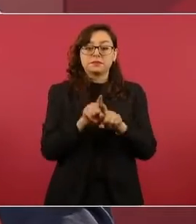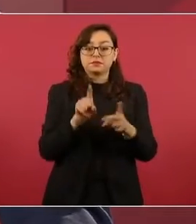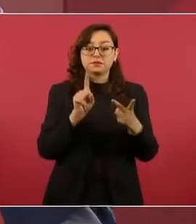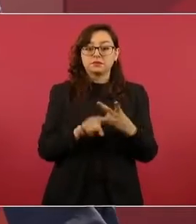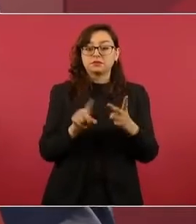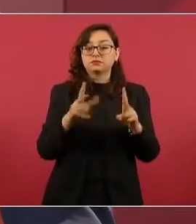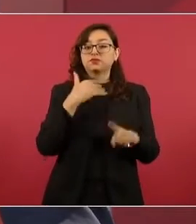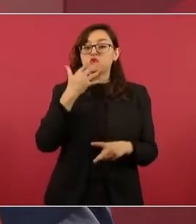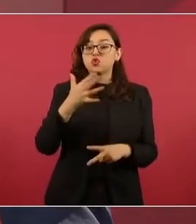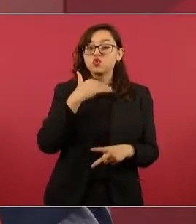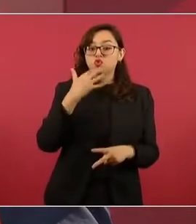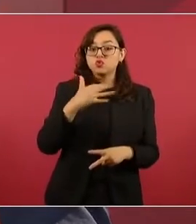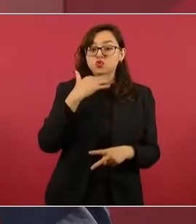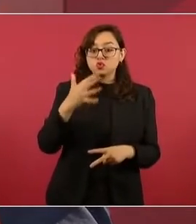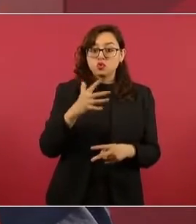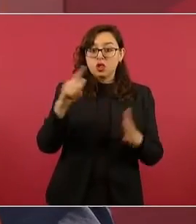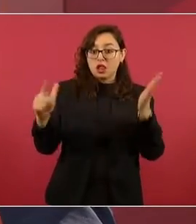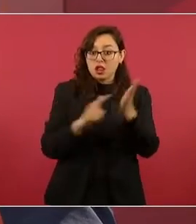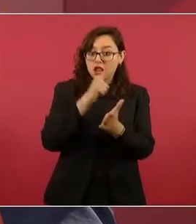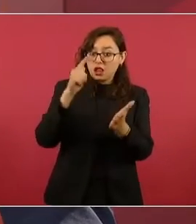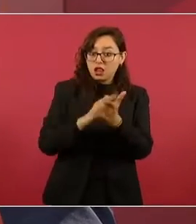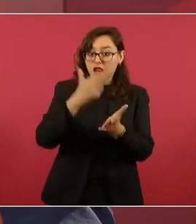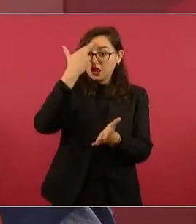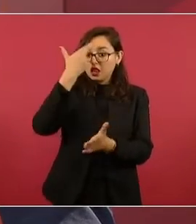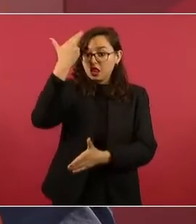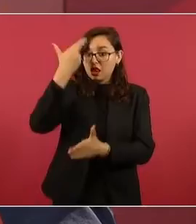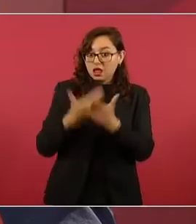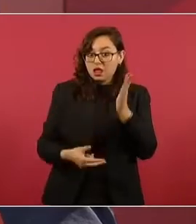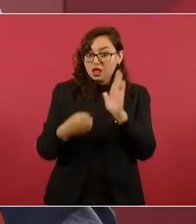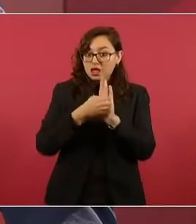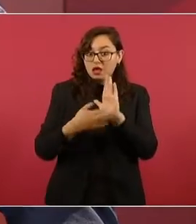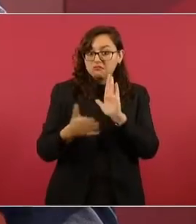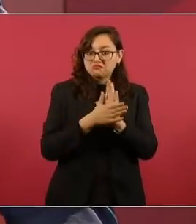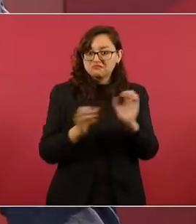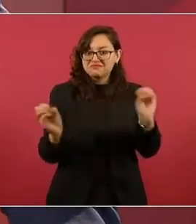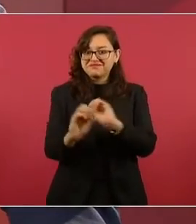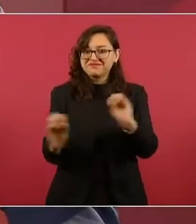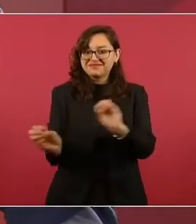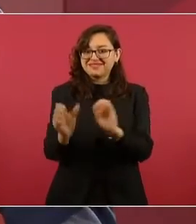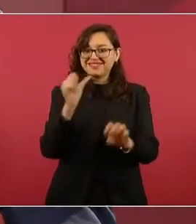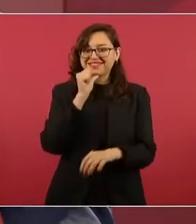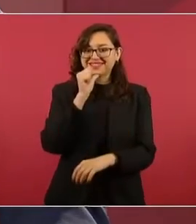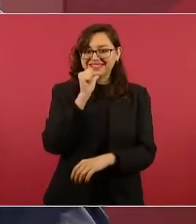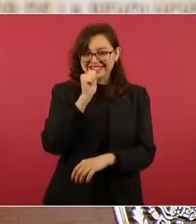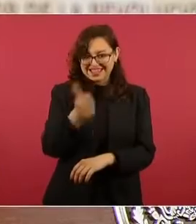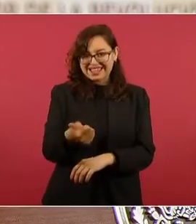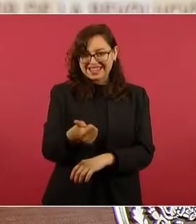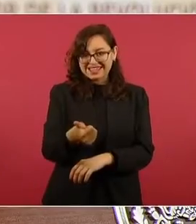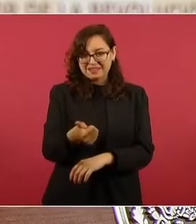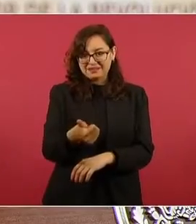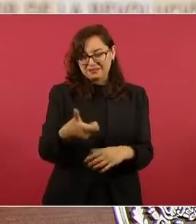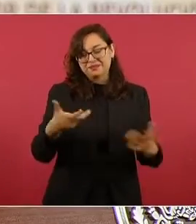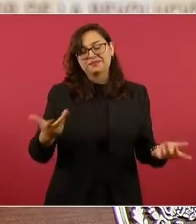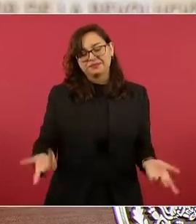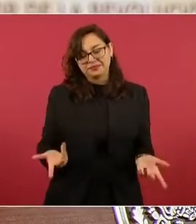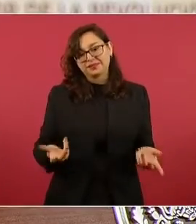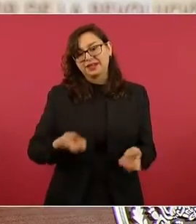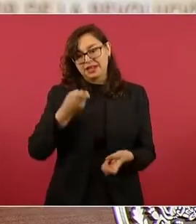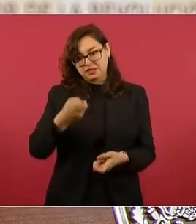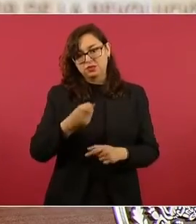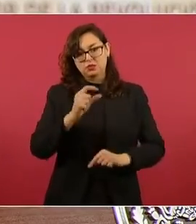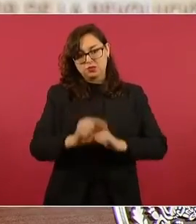entonces, pues todo eso ha ido cambiando.